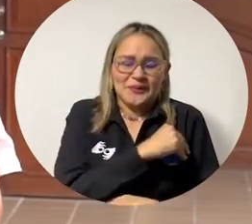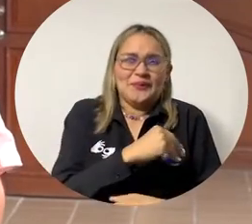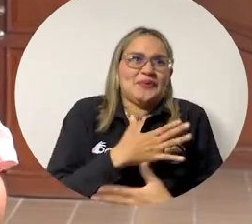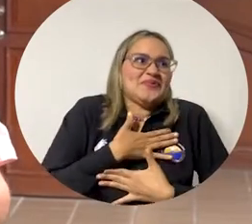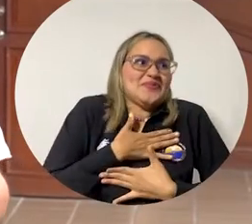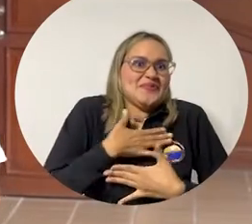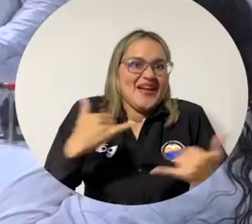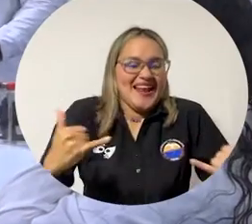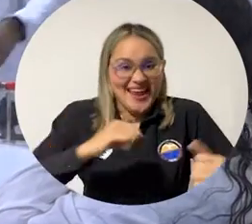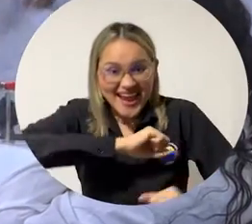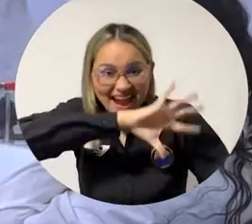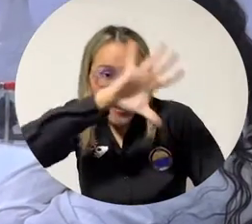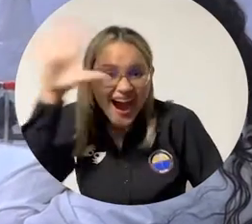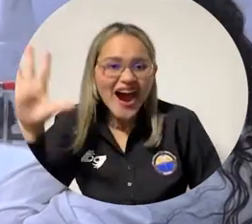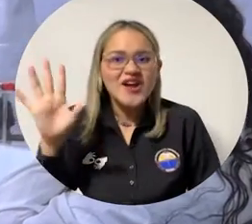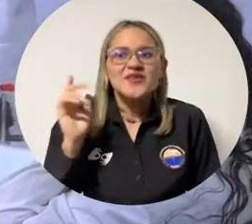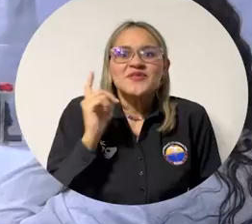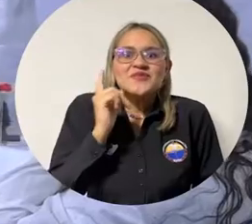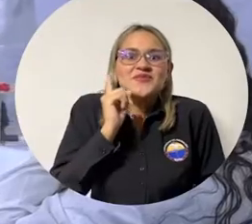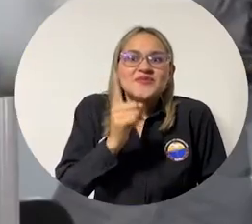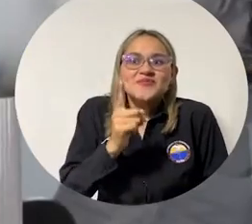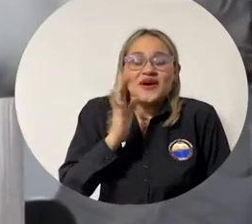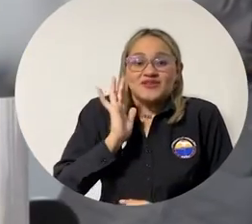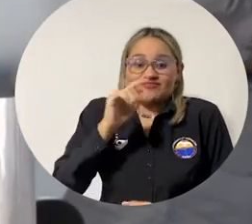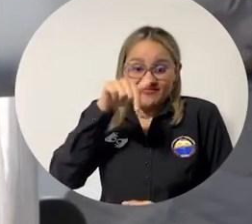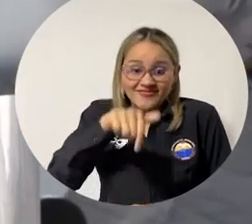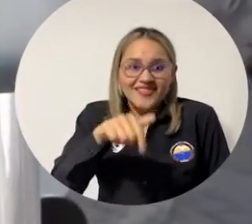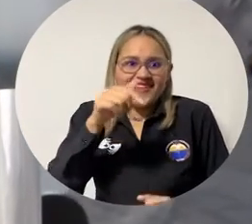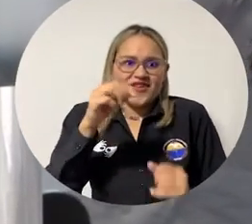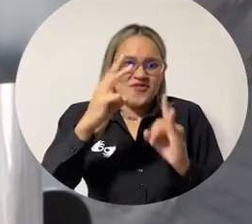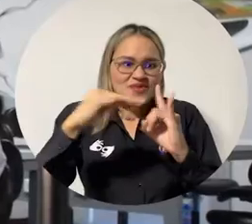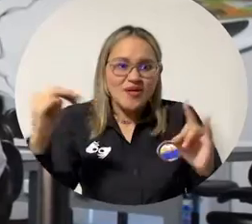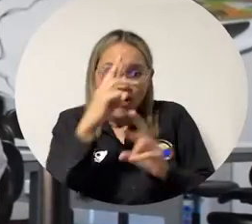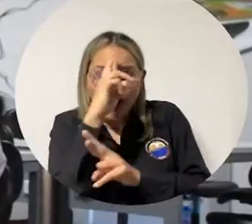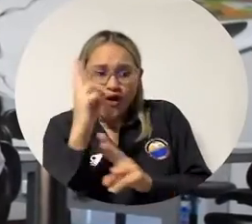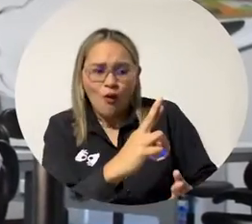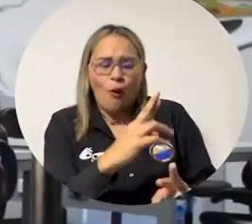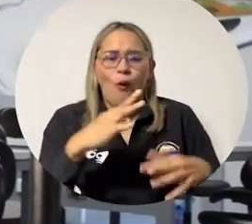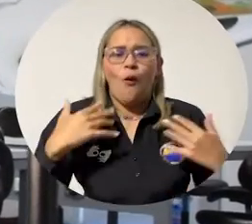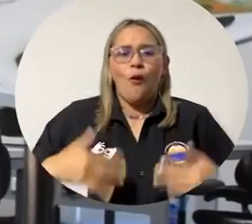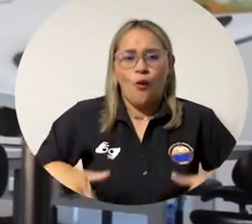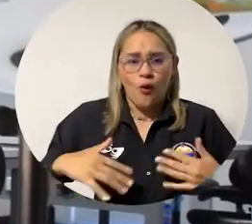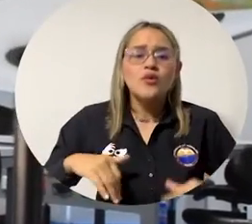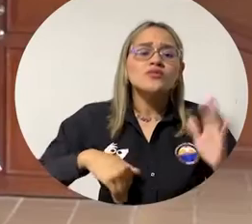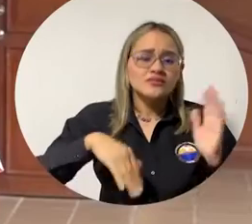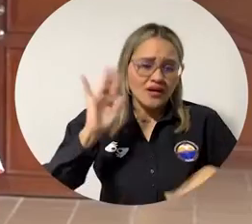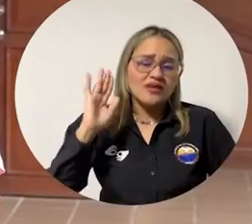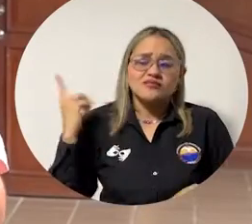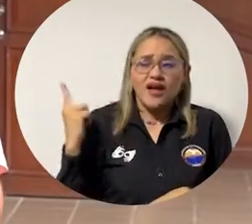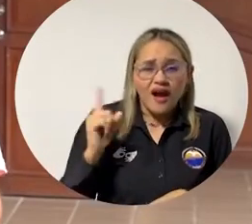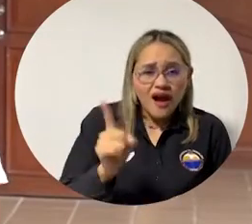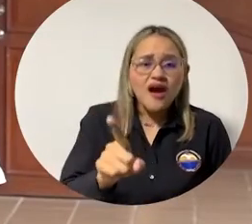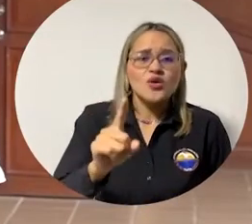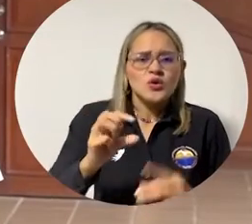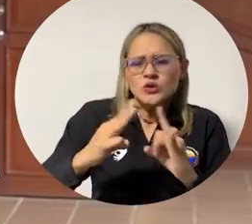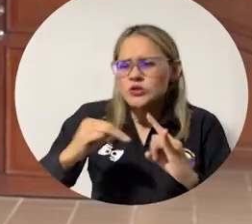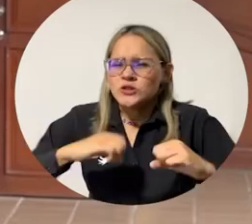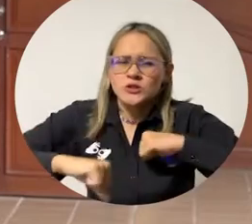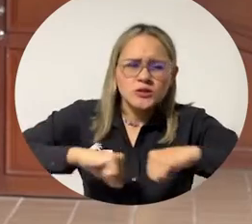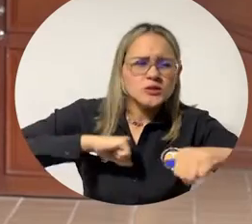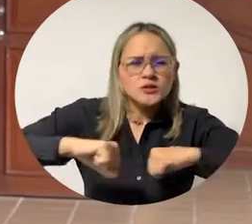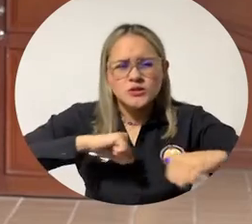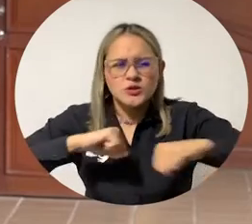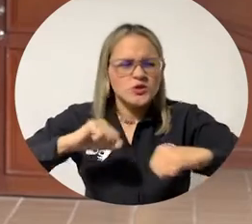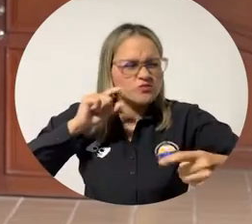el sentido de la felicidad por ese reconocimiento que la universidad se lo merece en estos años y que viene generando un proceso